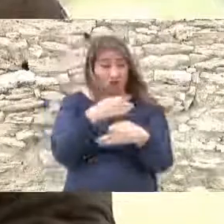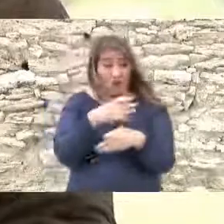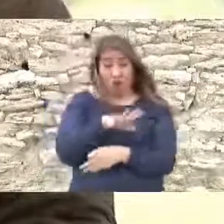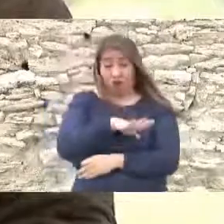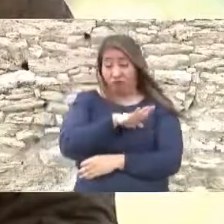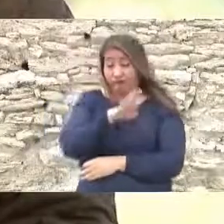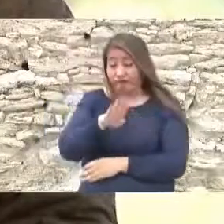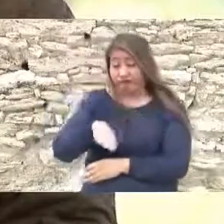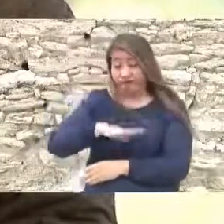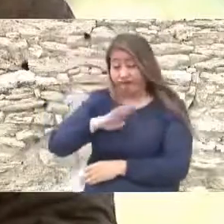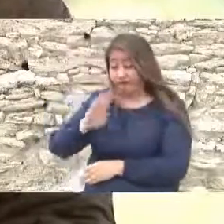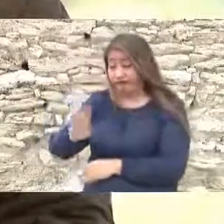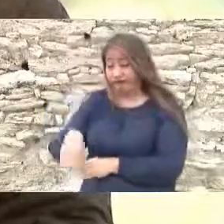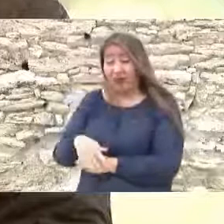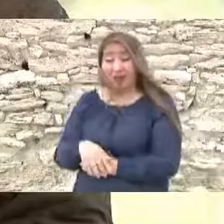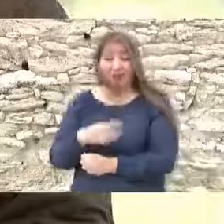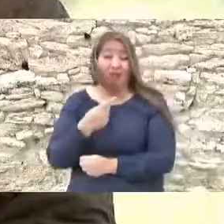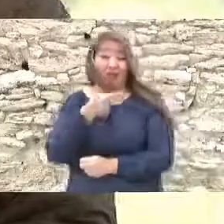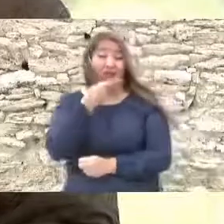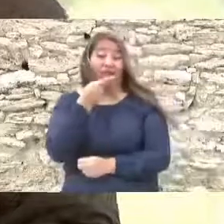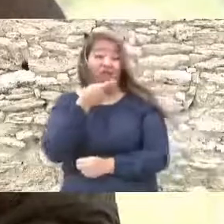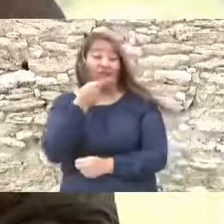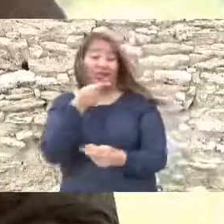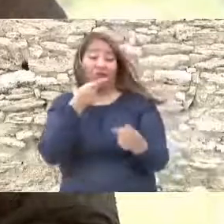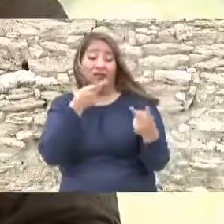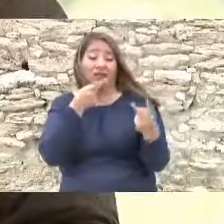con los discursos